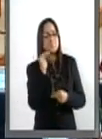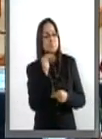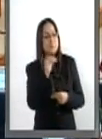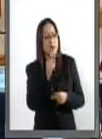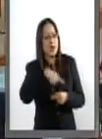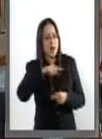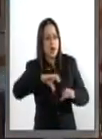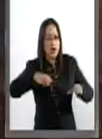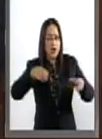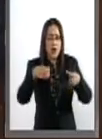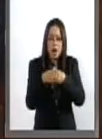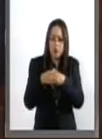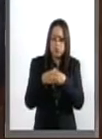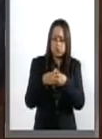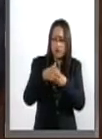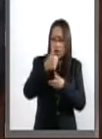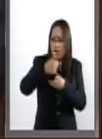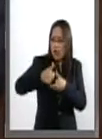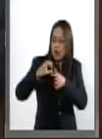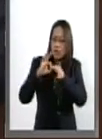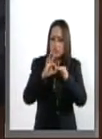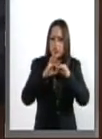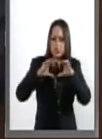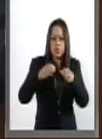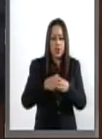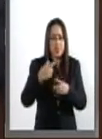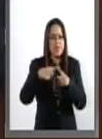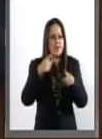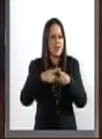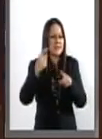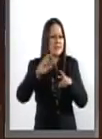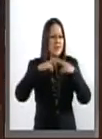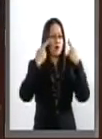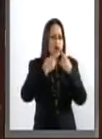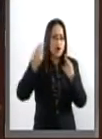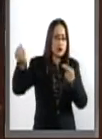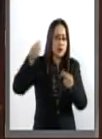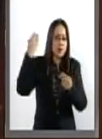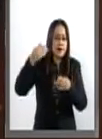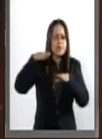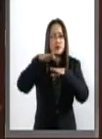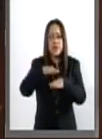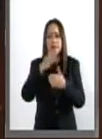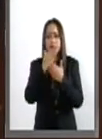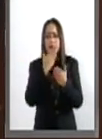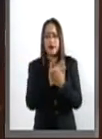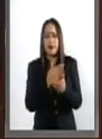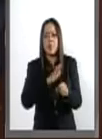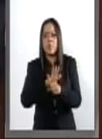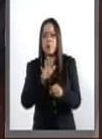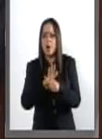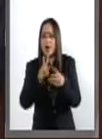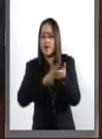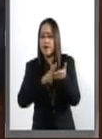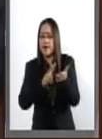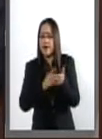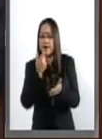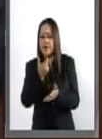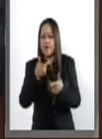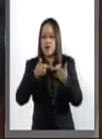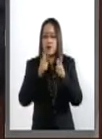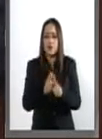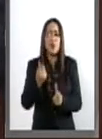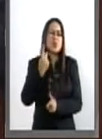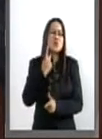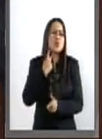y de manera unánime se ha expresado en distintos foros. La inconformidad acerca del costo económico que representan los partidos